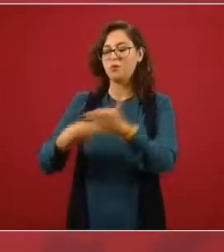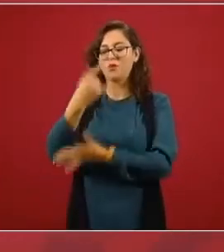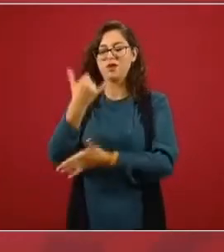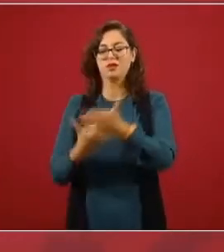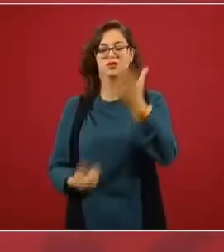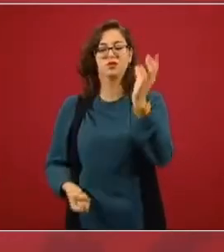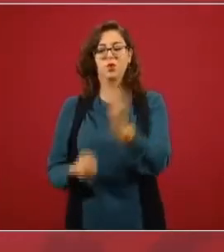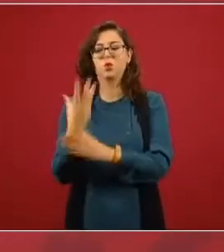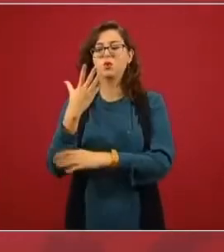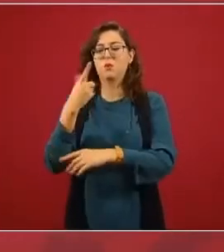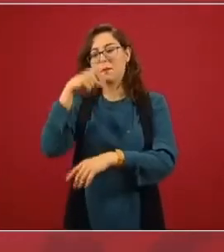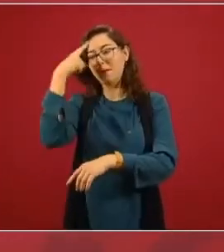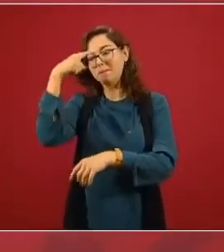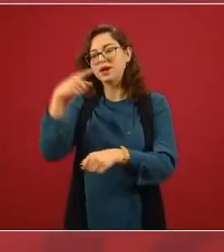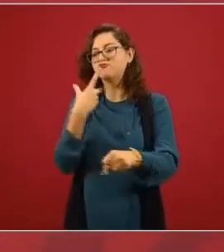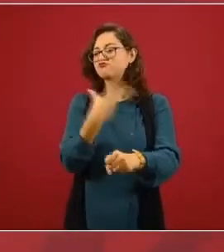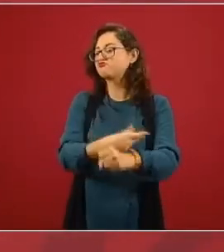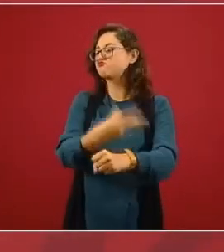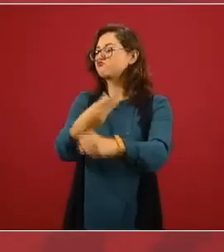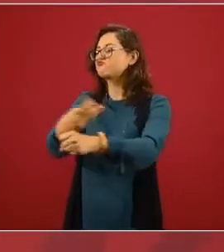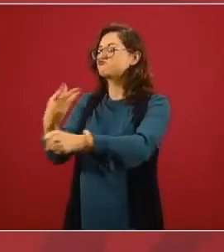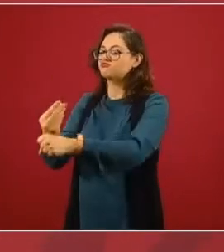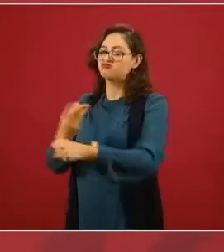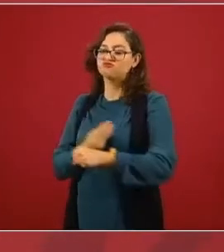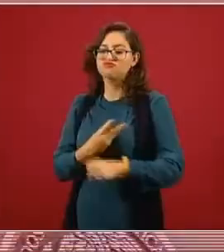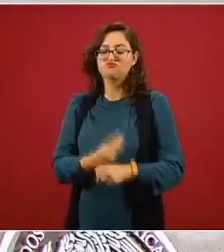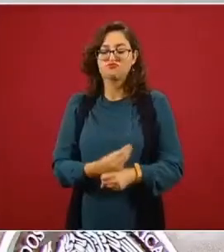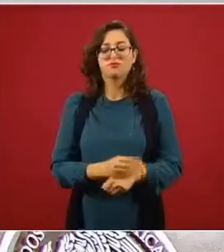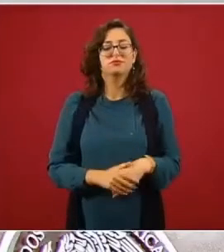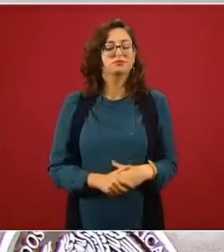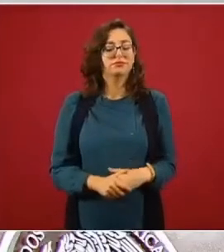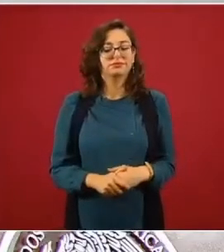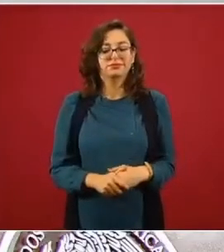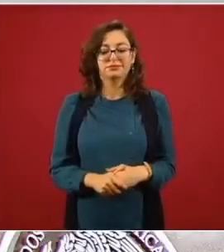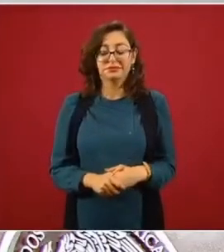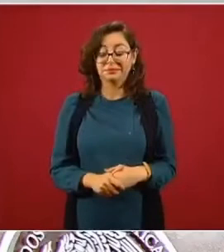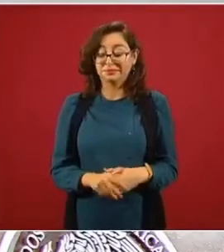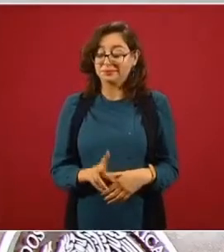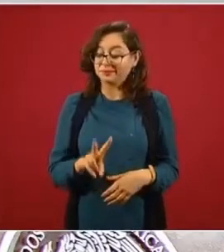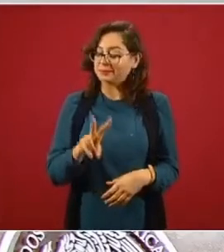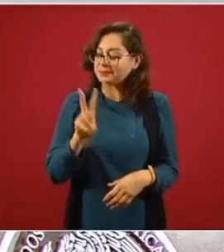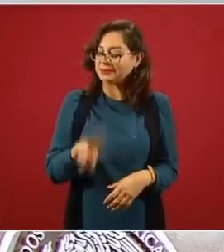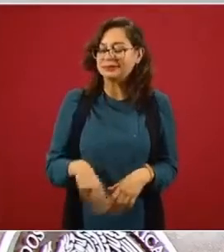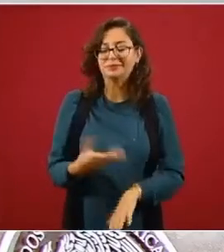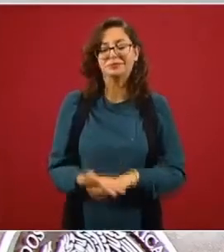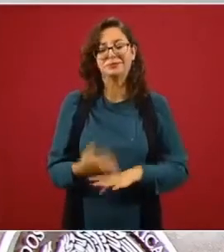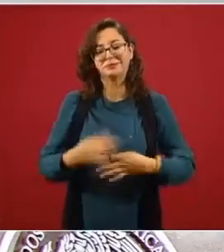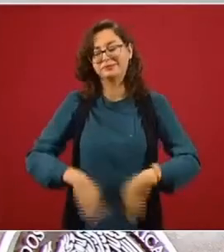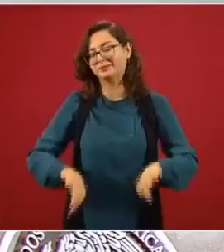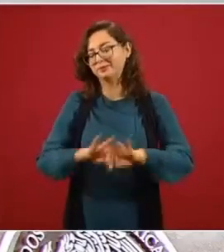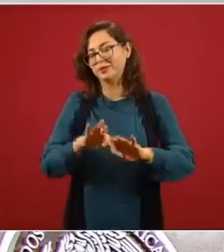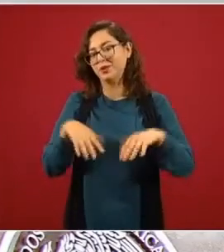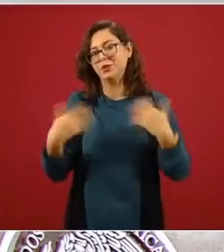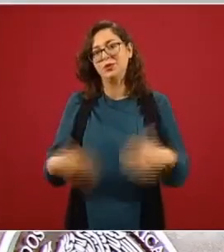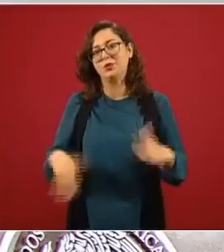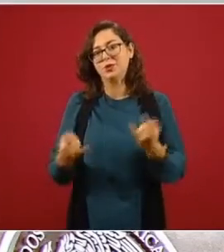y es algo muy importante, histórico.